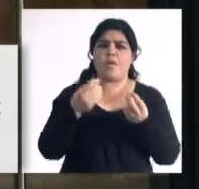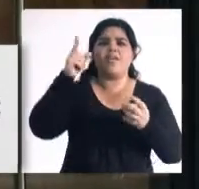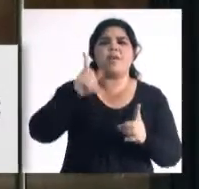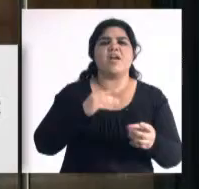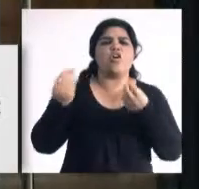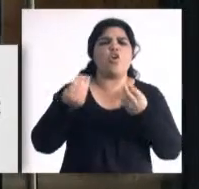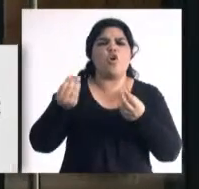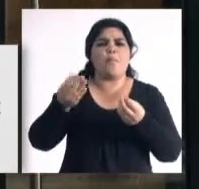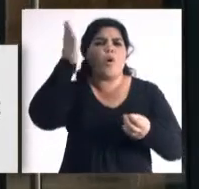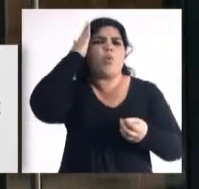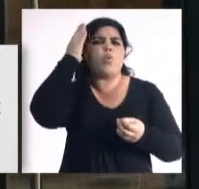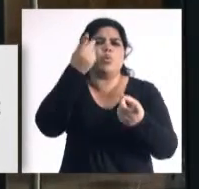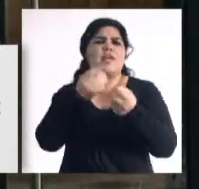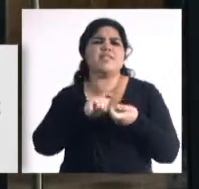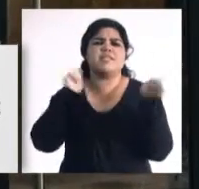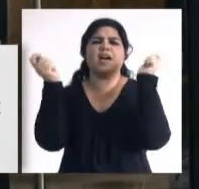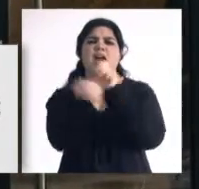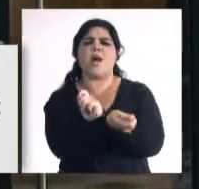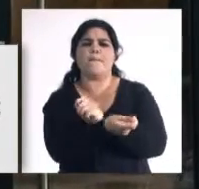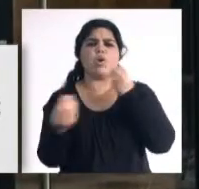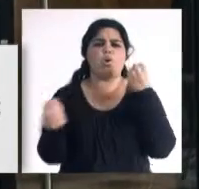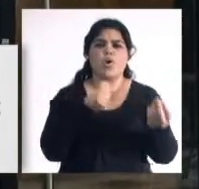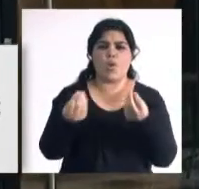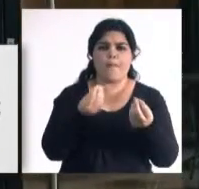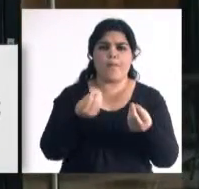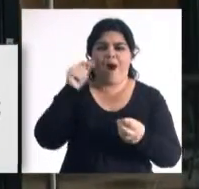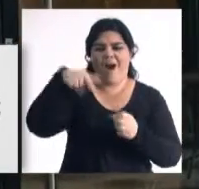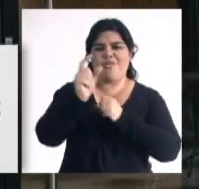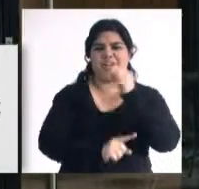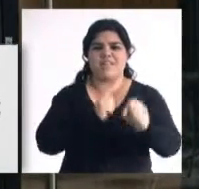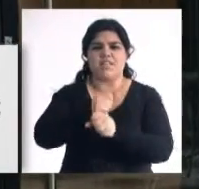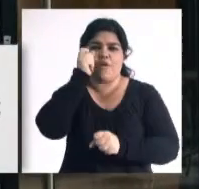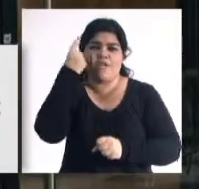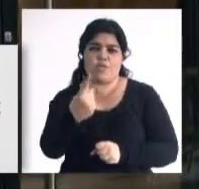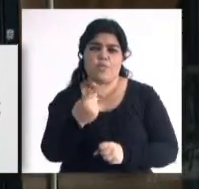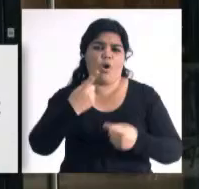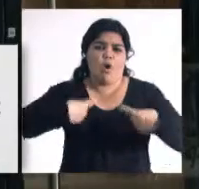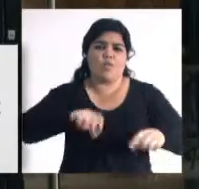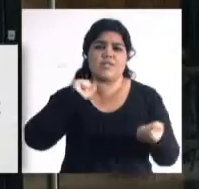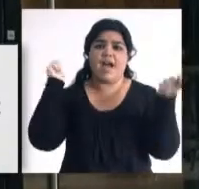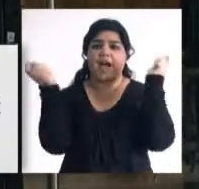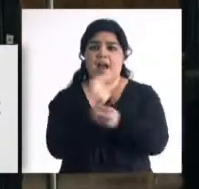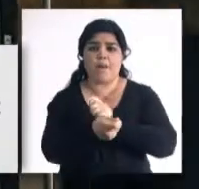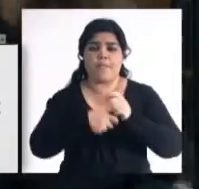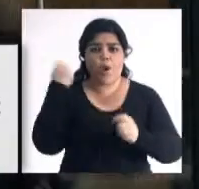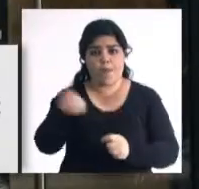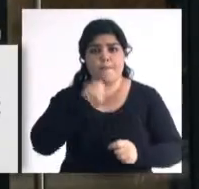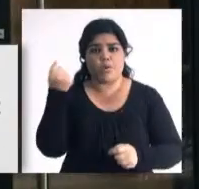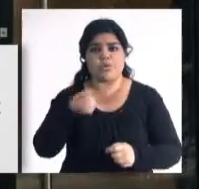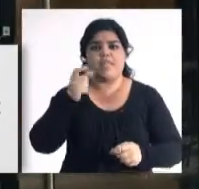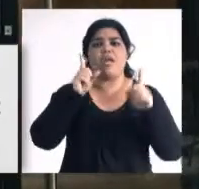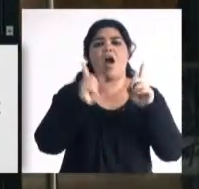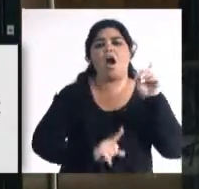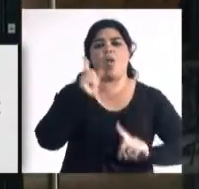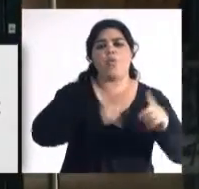salto cualitativo que la cultura tiene que dar en el siglo XXI con cambios muy significativos que ha tenido, como te decía antes, las